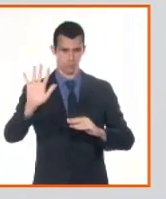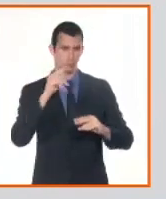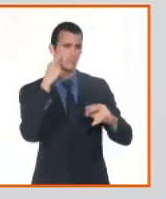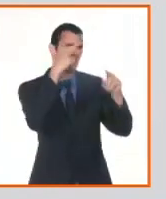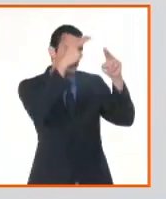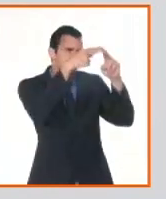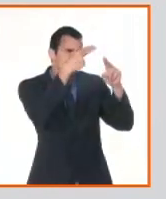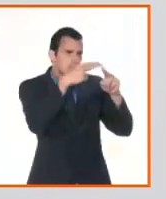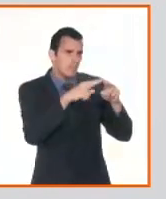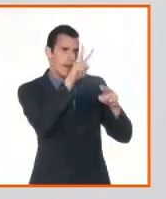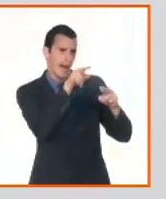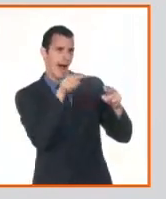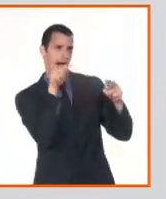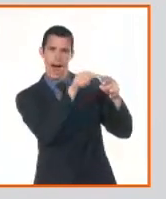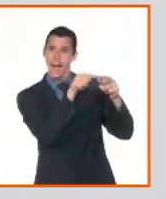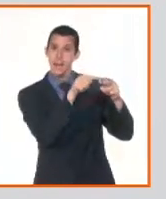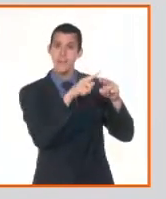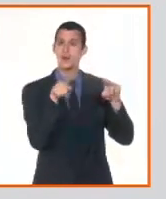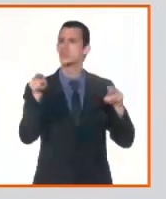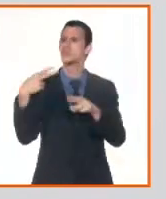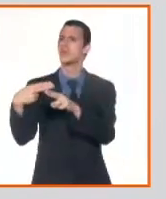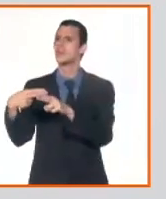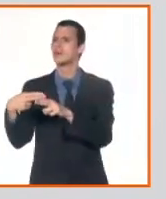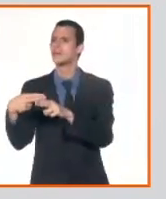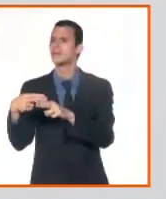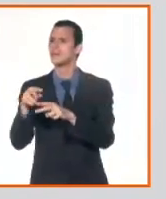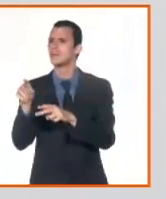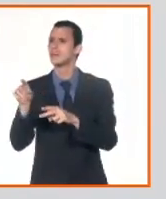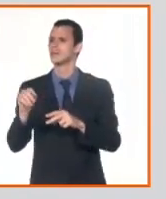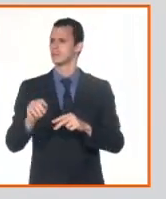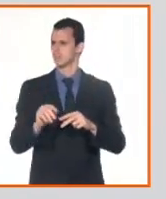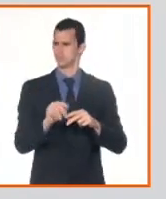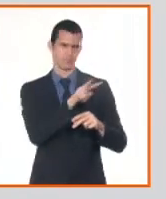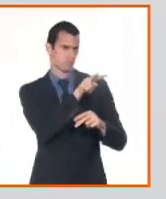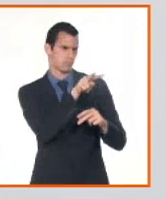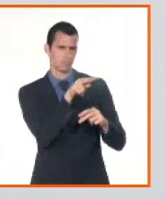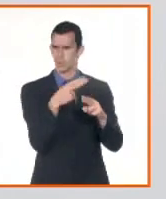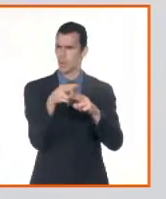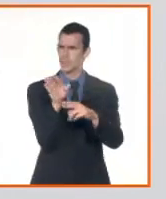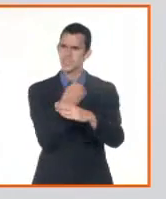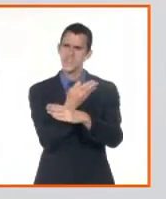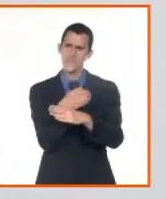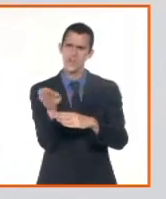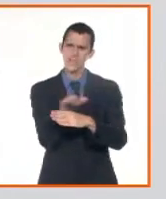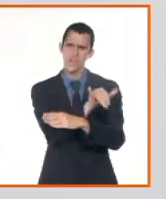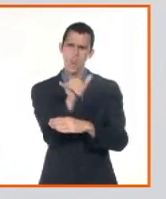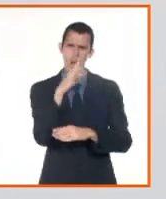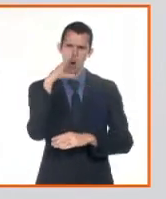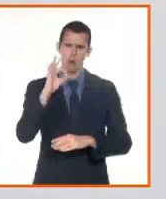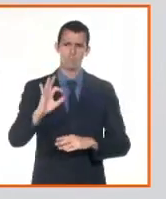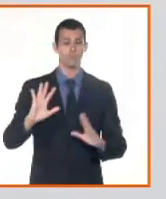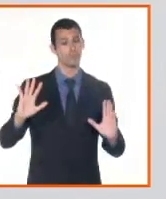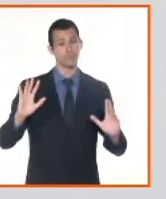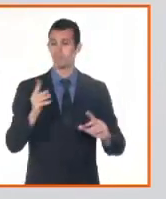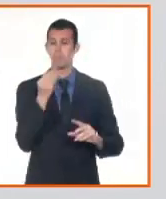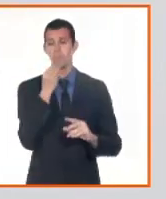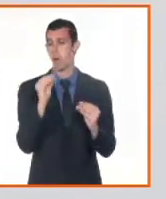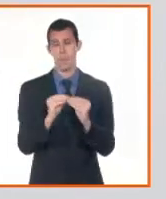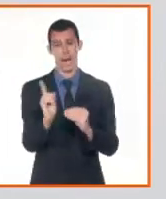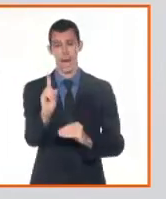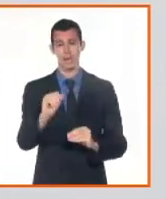esa compra-venta. De igual forma, la población puede solicitar, a partir de acreditar, este interés